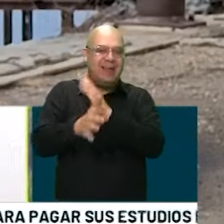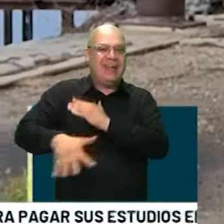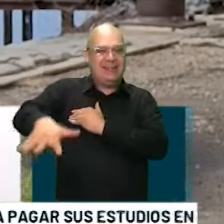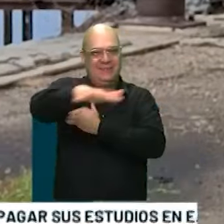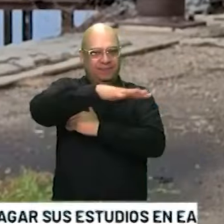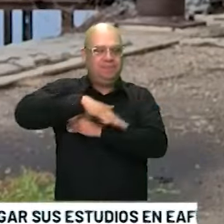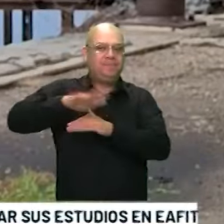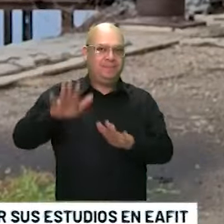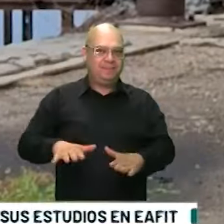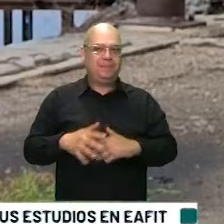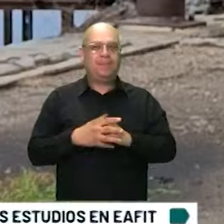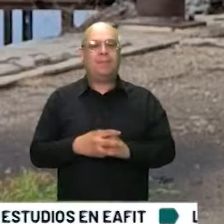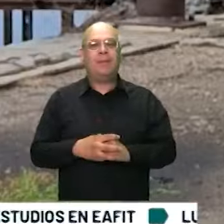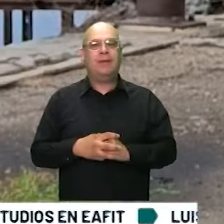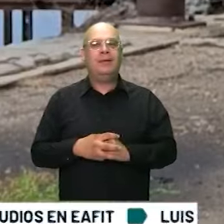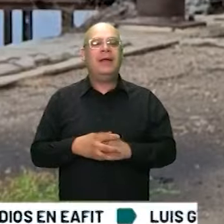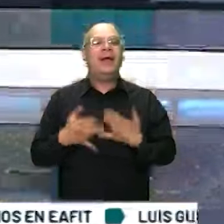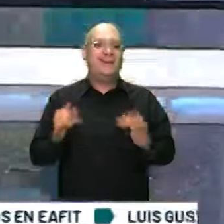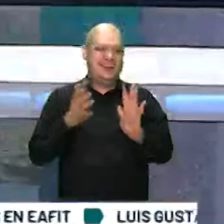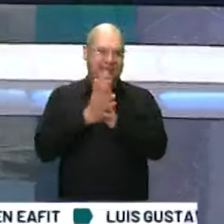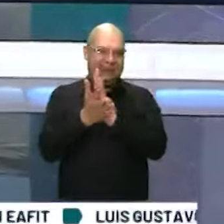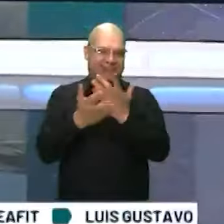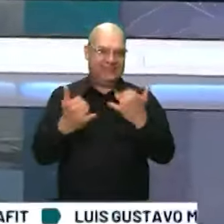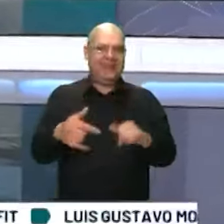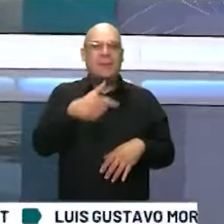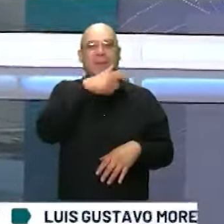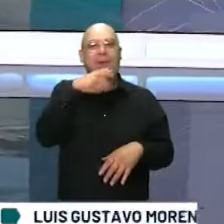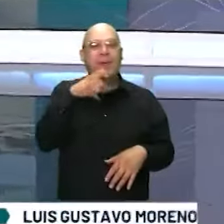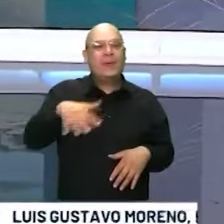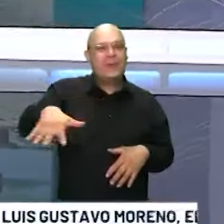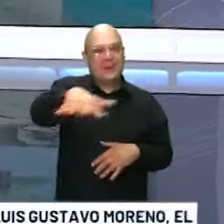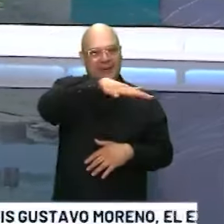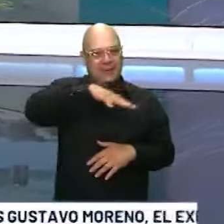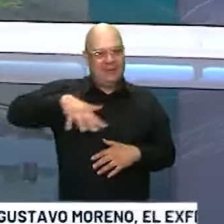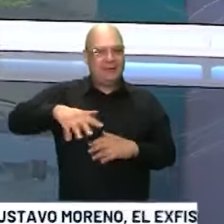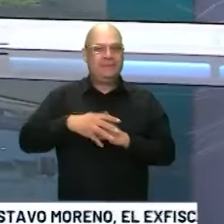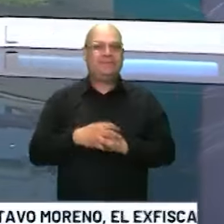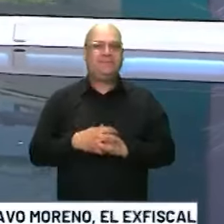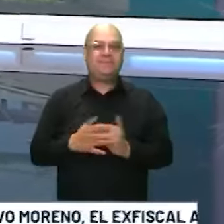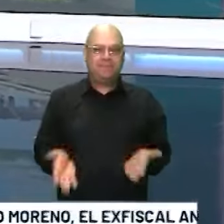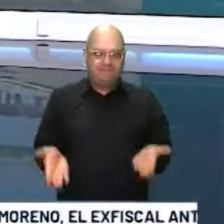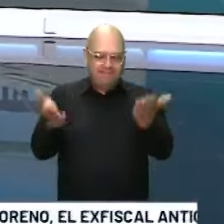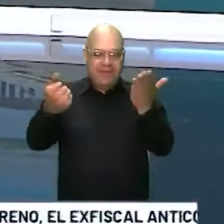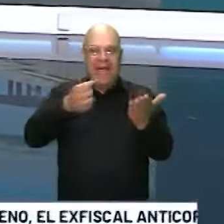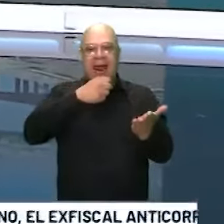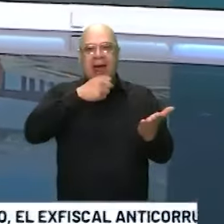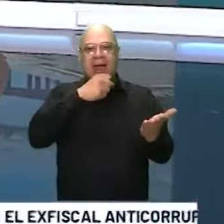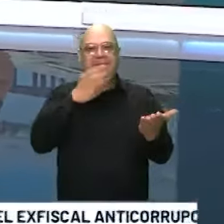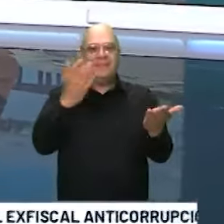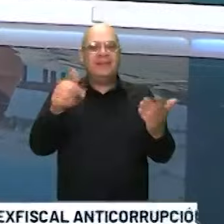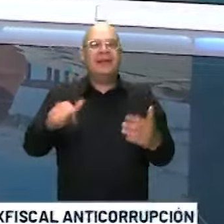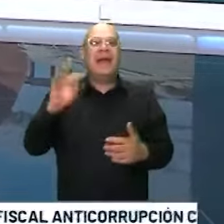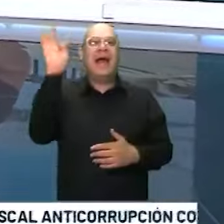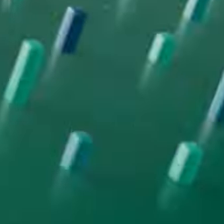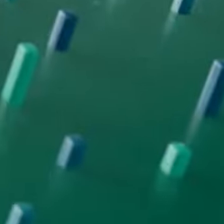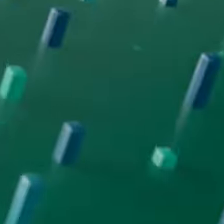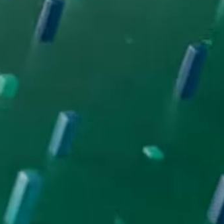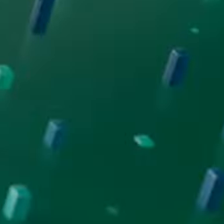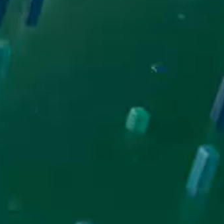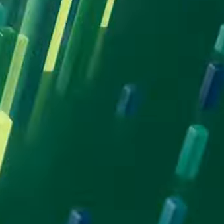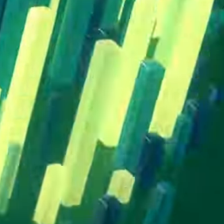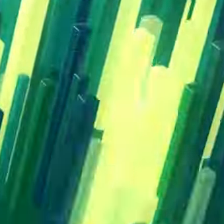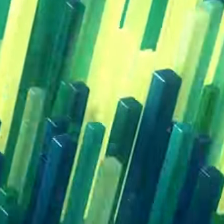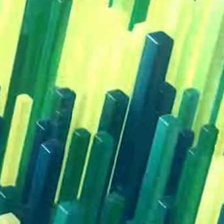departamento. Esa es toda la información desde Puerto Berrío en el Magdalena Medio. Continúen en estudio con más información porque en Teleantioquia La Región se siente.